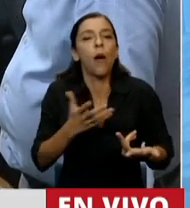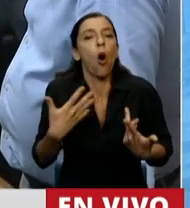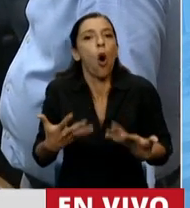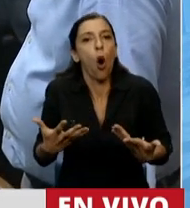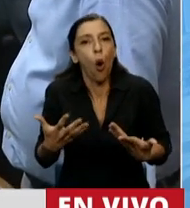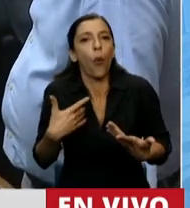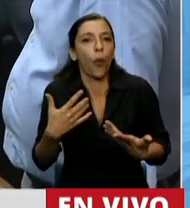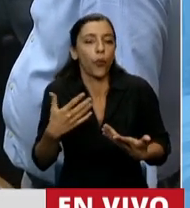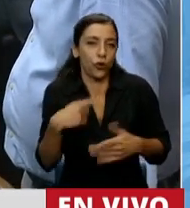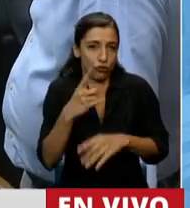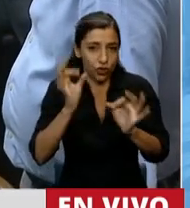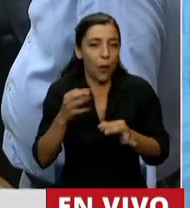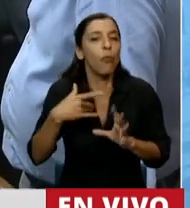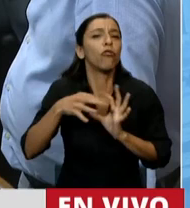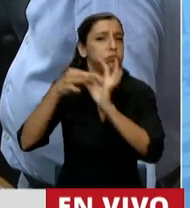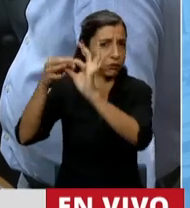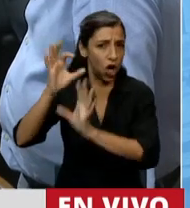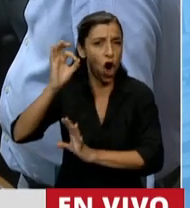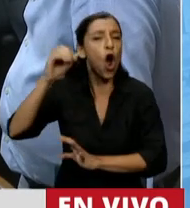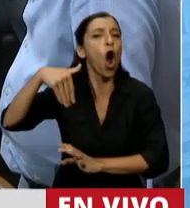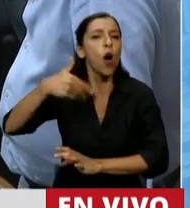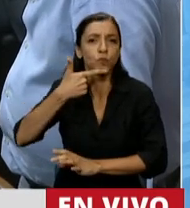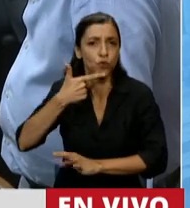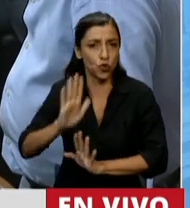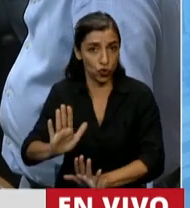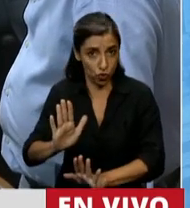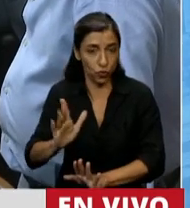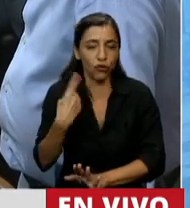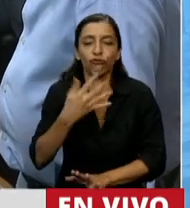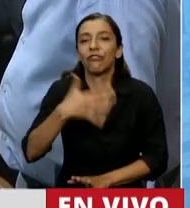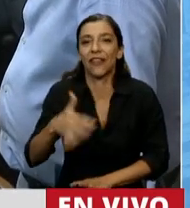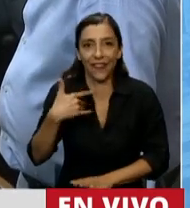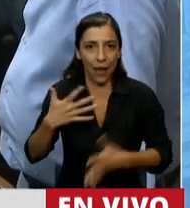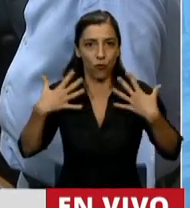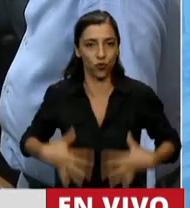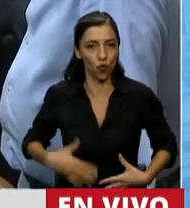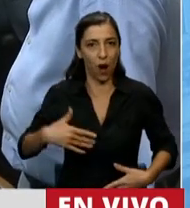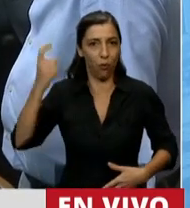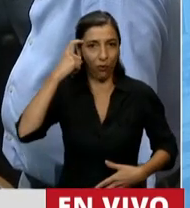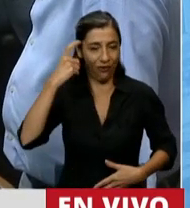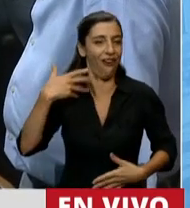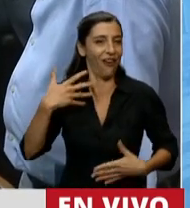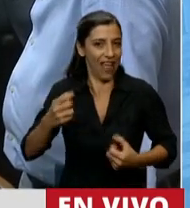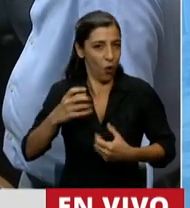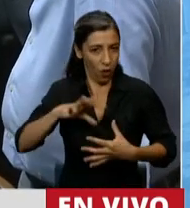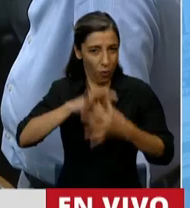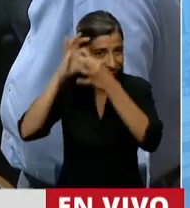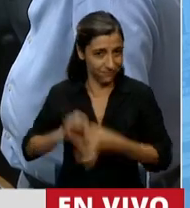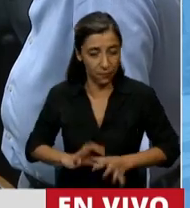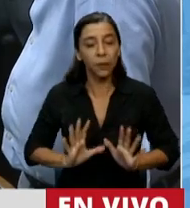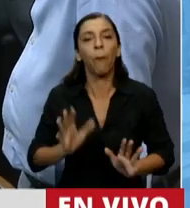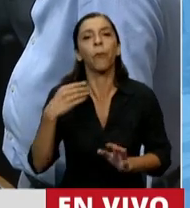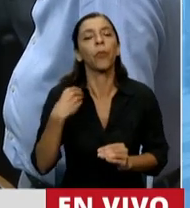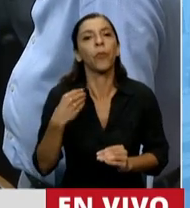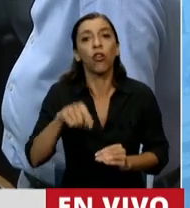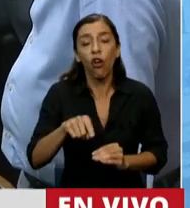la clasificación de la Organización Mundial de la Salud como el completo estado de bienestar físico, mental y social. Con este sistema en La Pampa se llevan